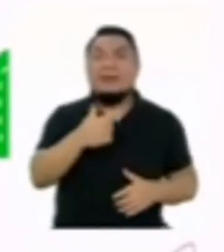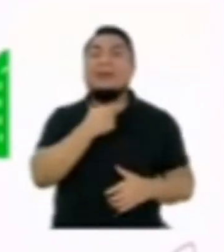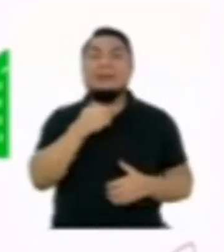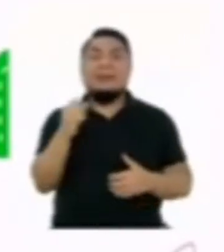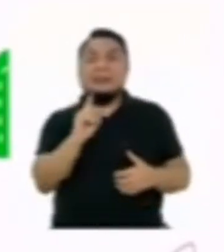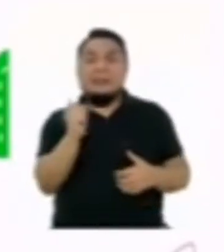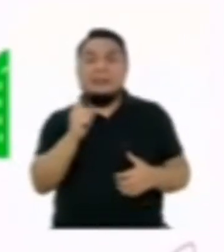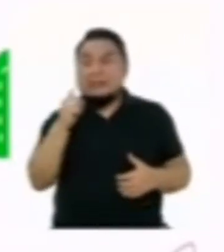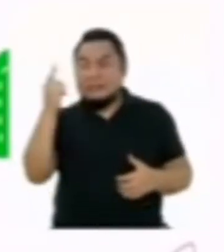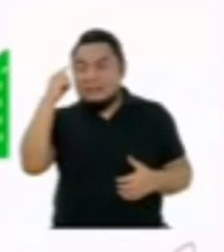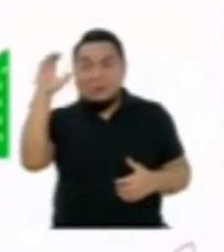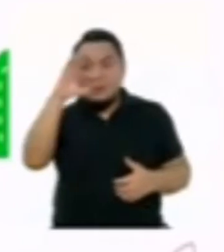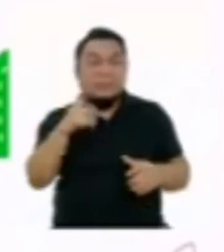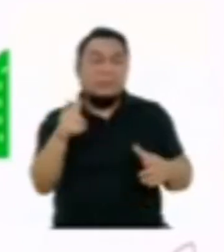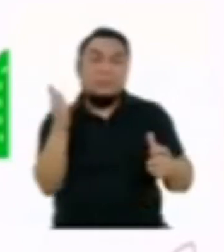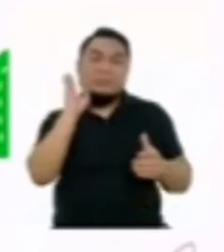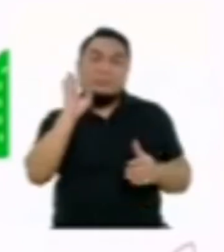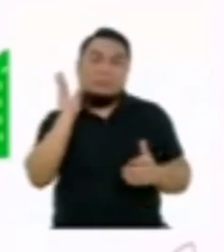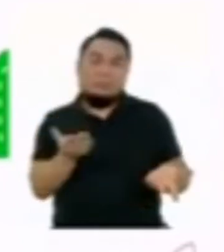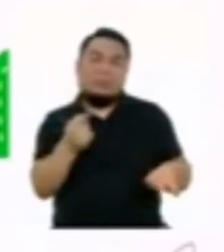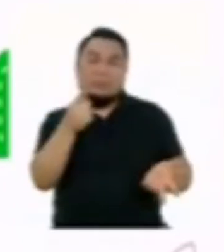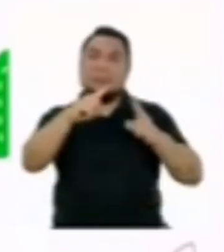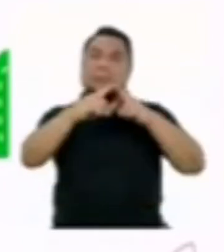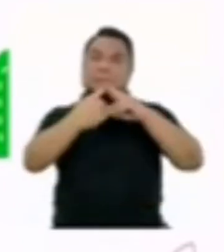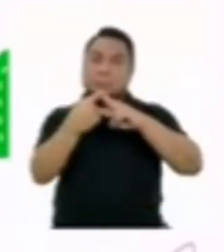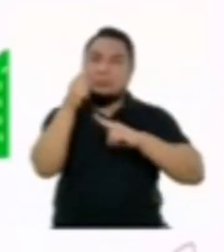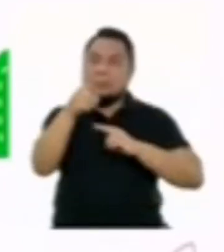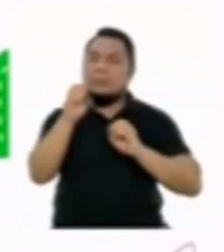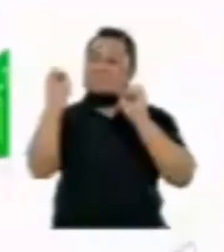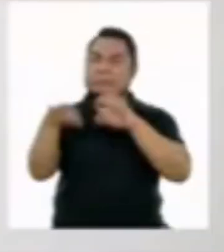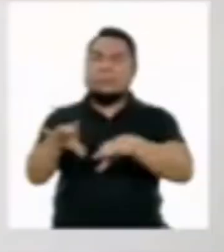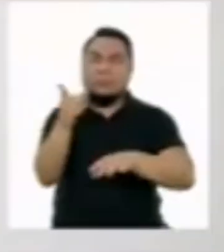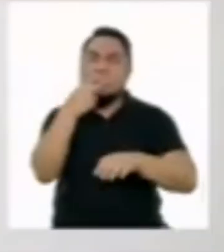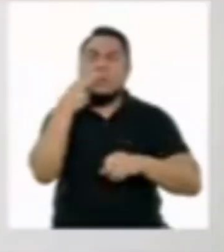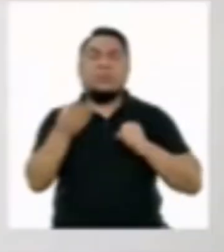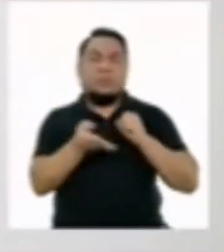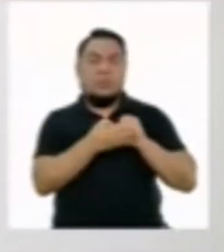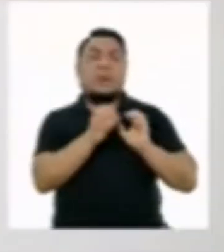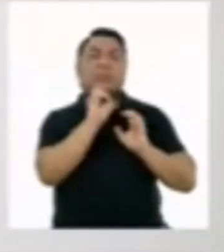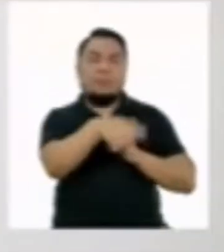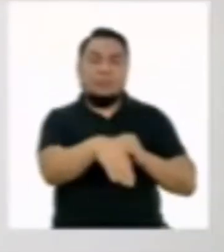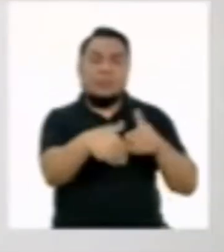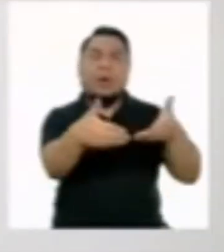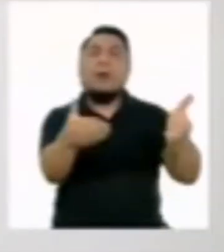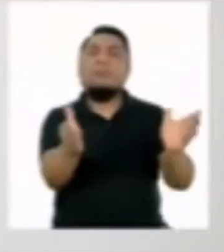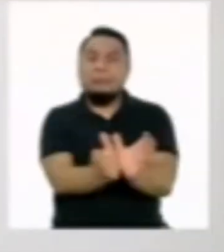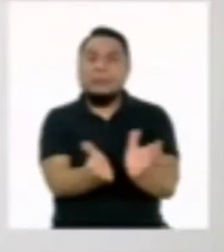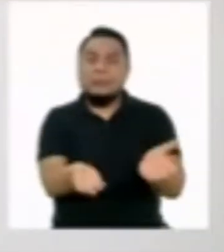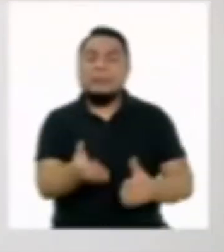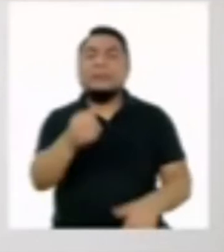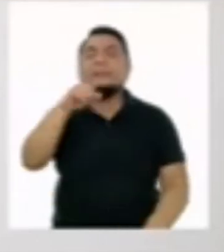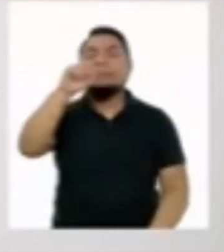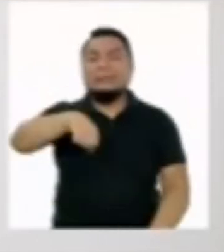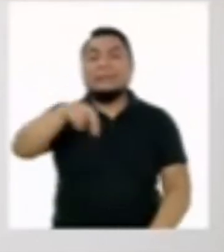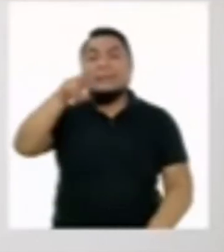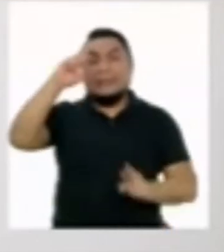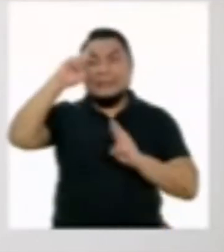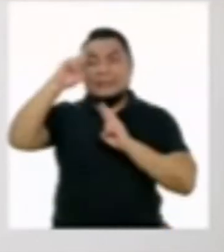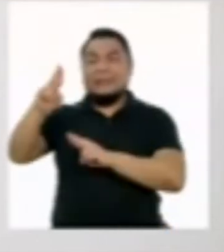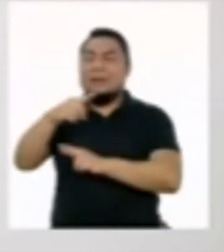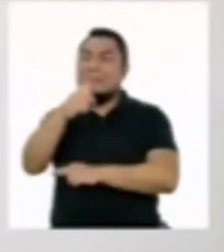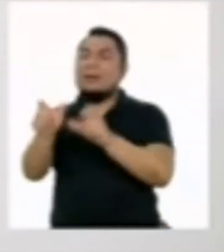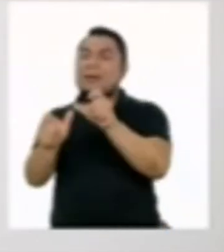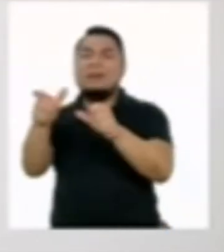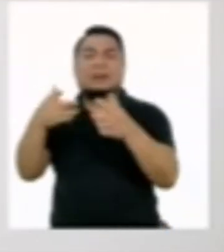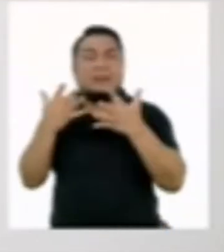encontrar un sitio sucio, entonces empecemos por no ensuciar. Esa es la idea. Respetar a los demás